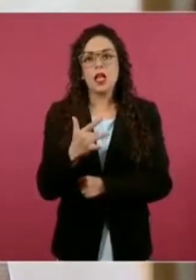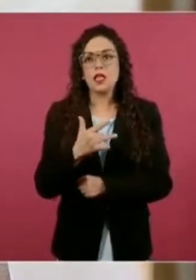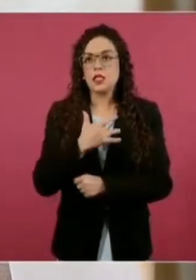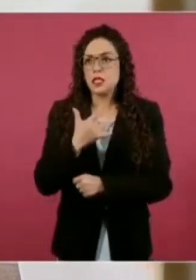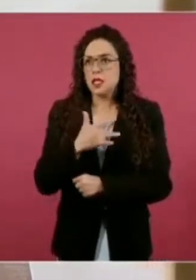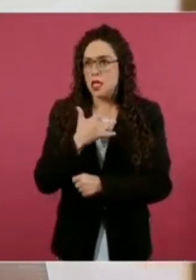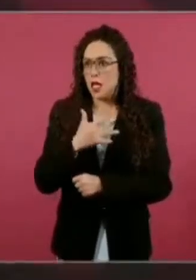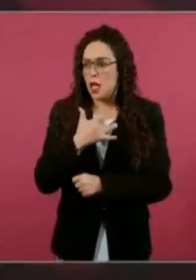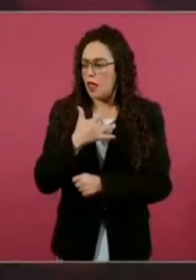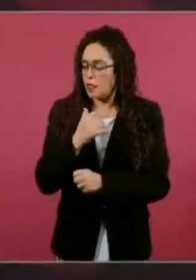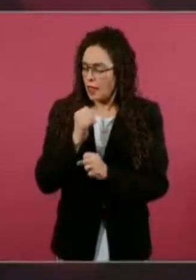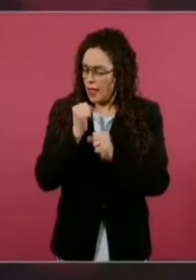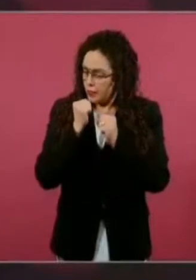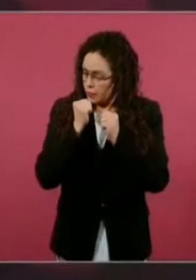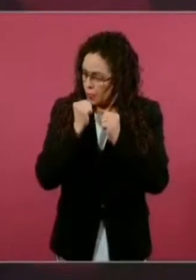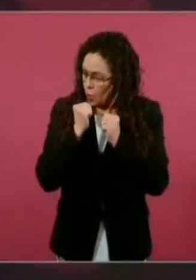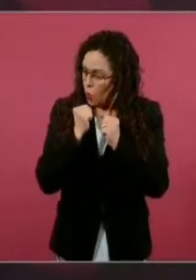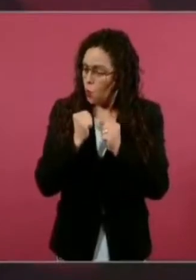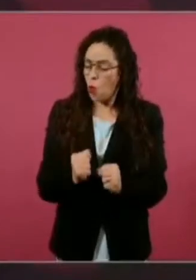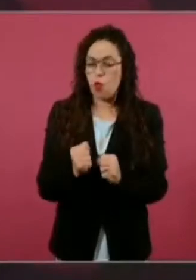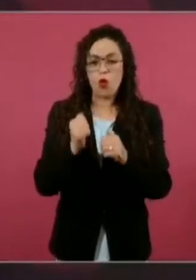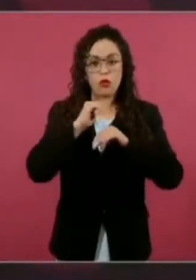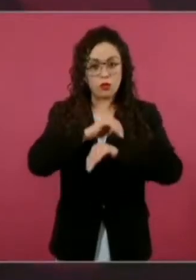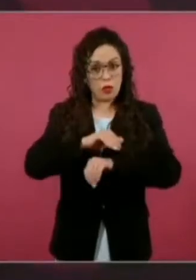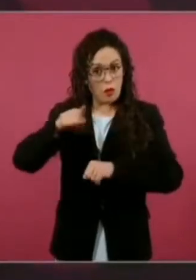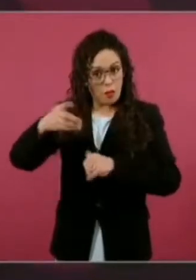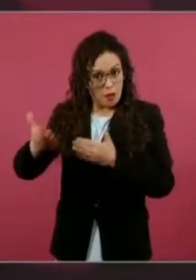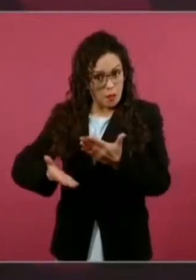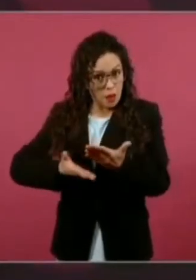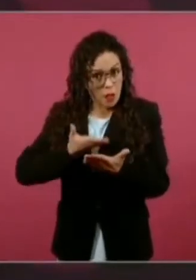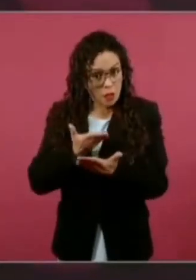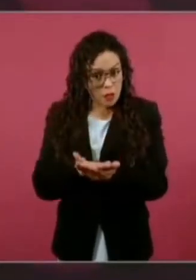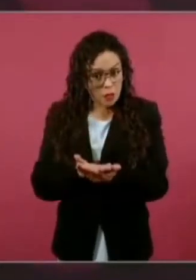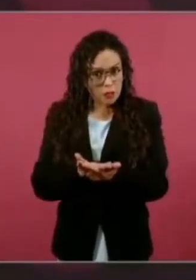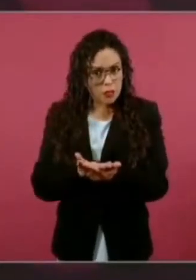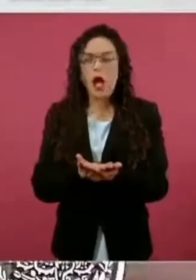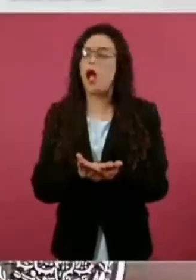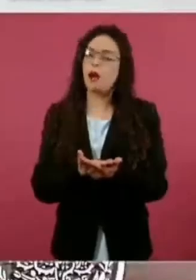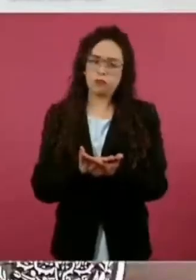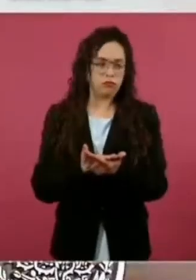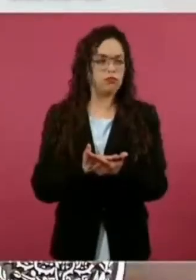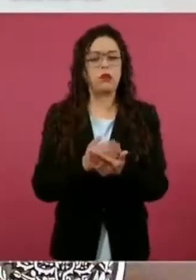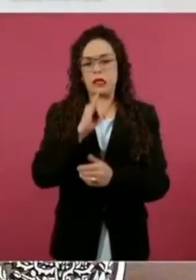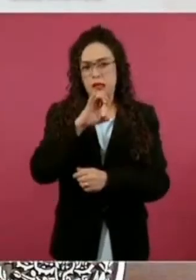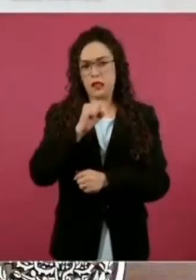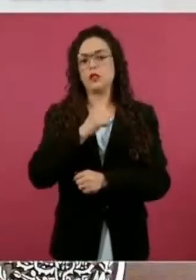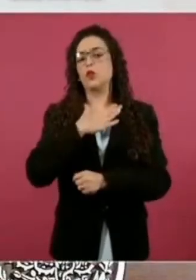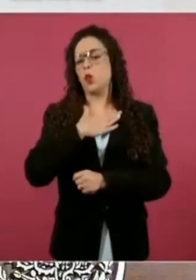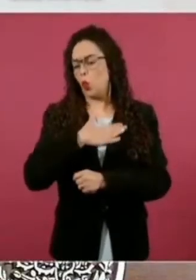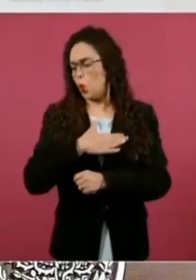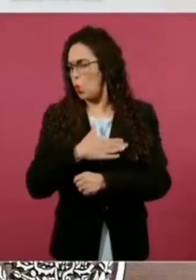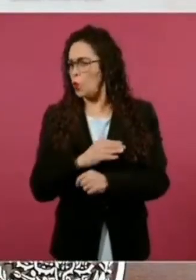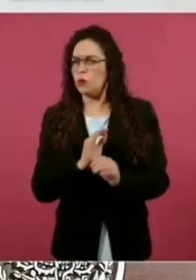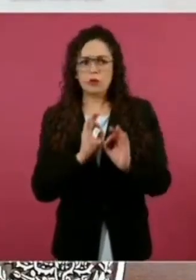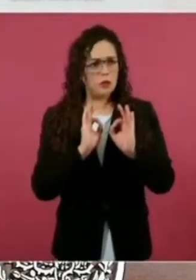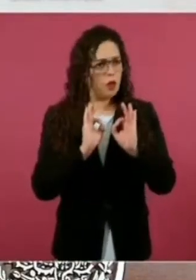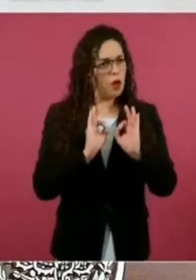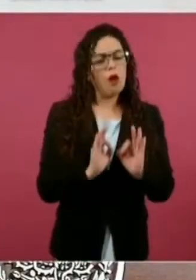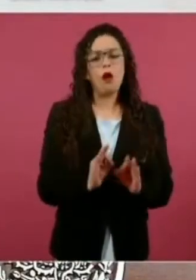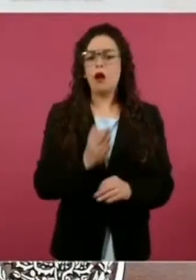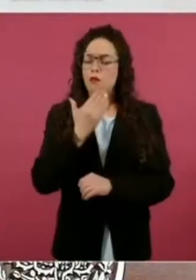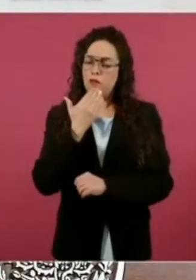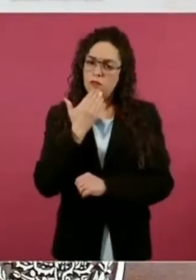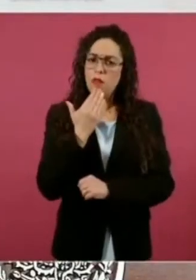que se estaba proponiendo era justo y que